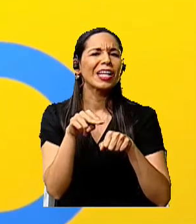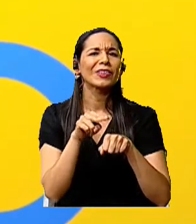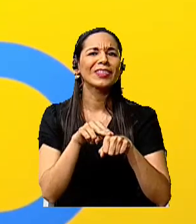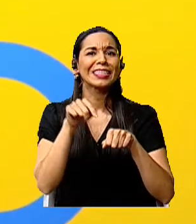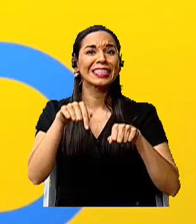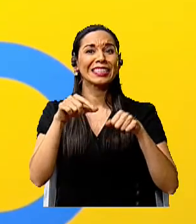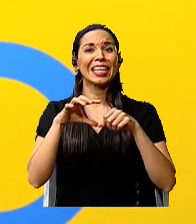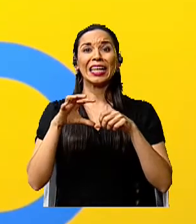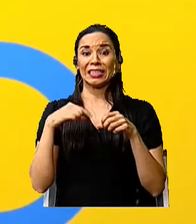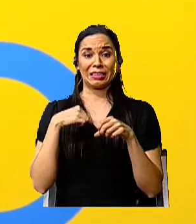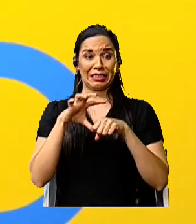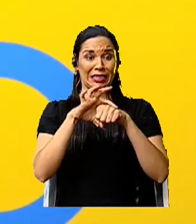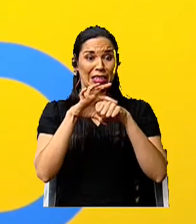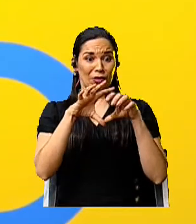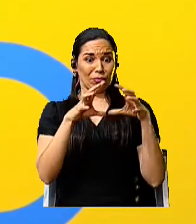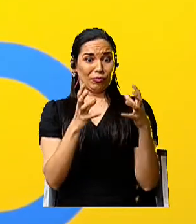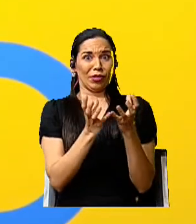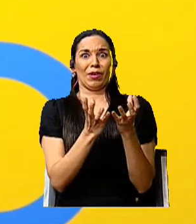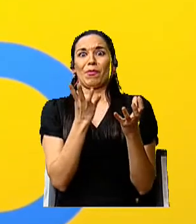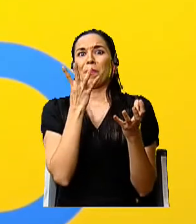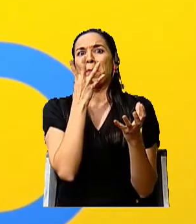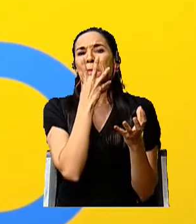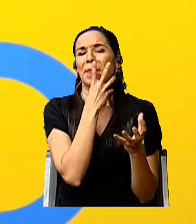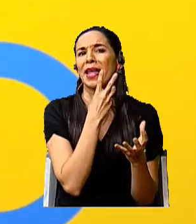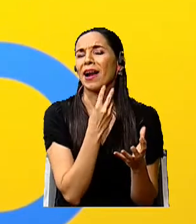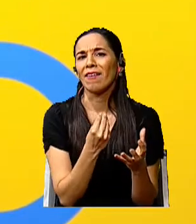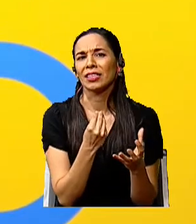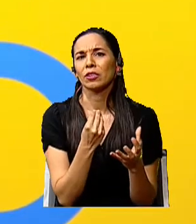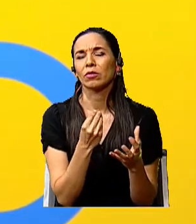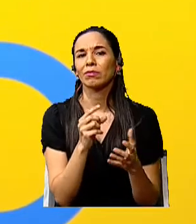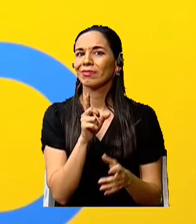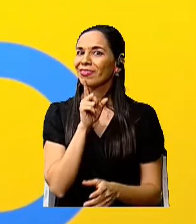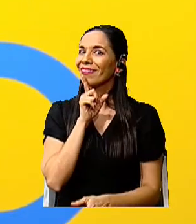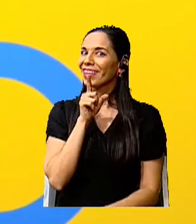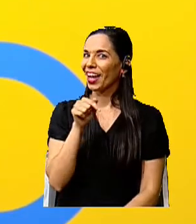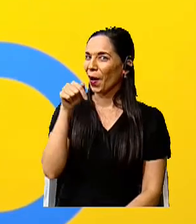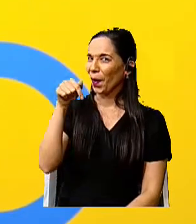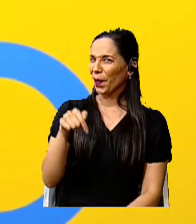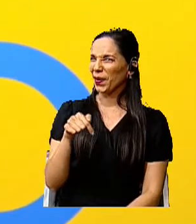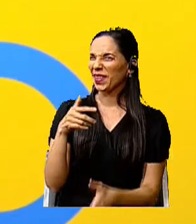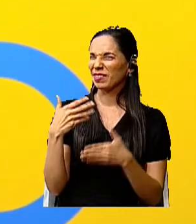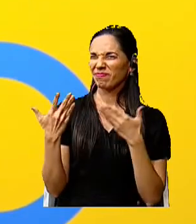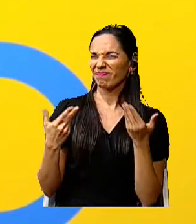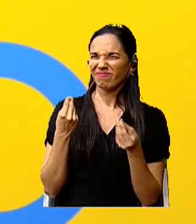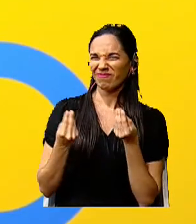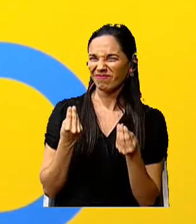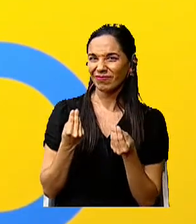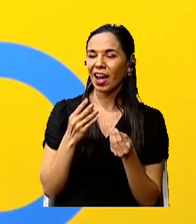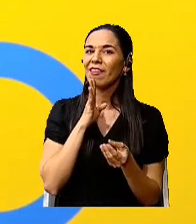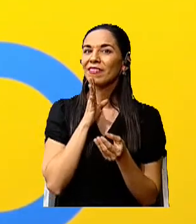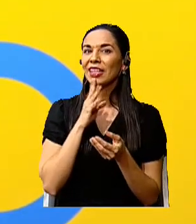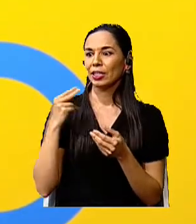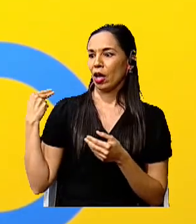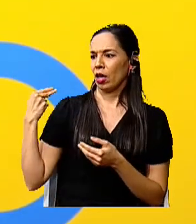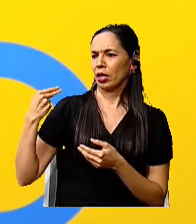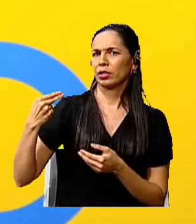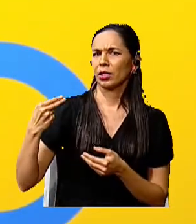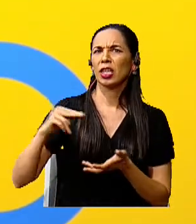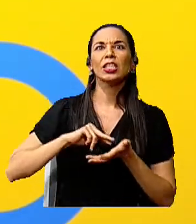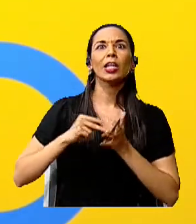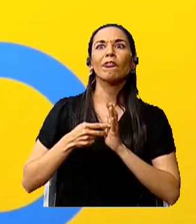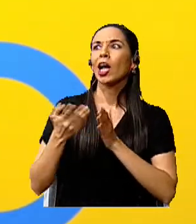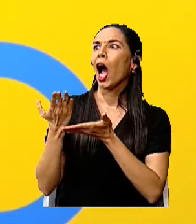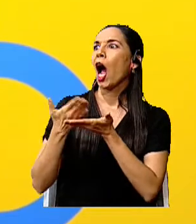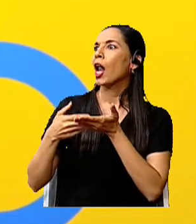tan maravillosa. Precisamente hoy vamos a hablar de la herencia. No es que yo he recibido una herencia,